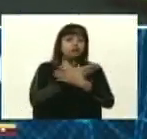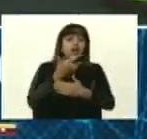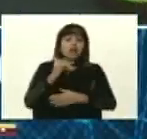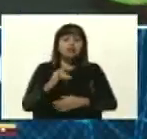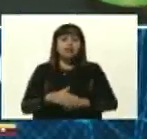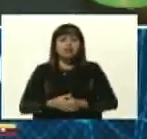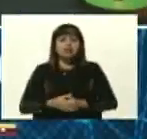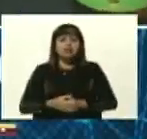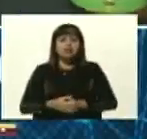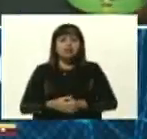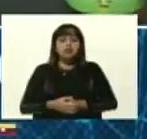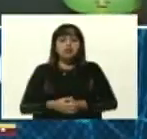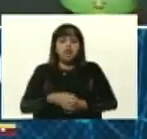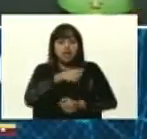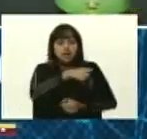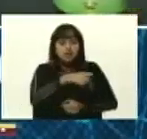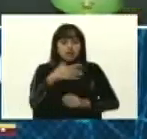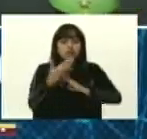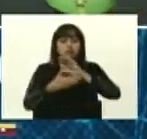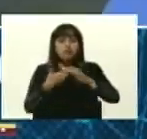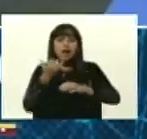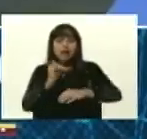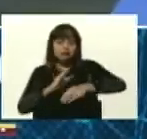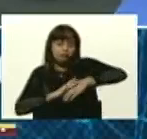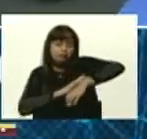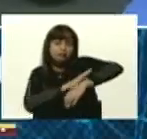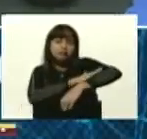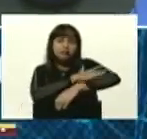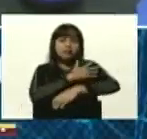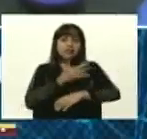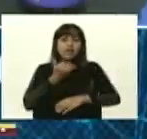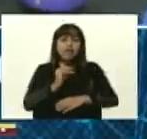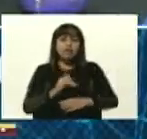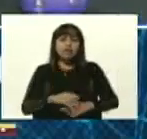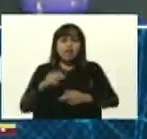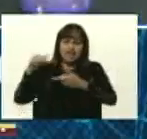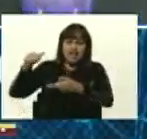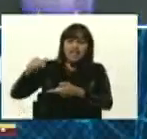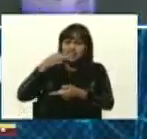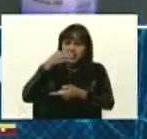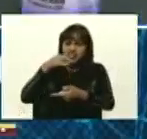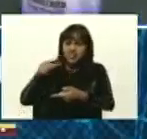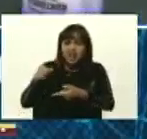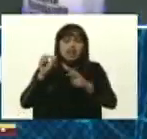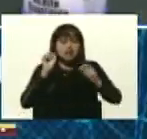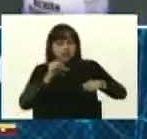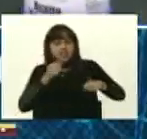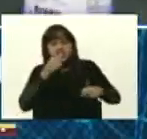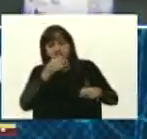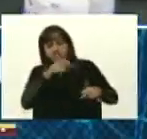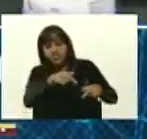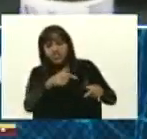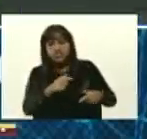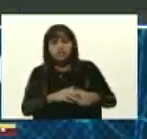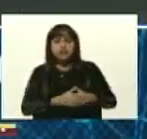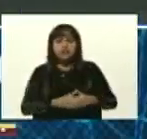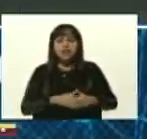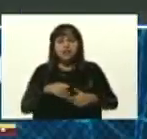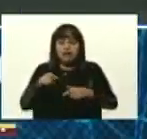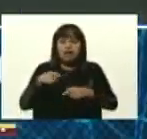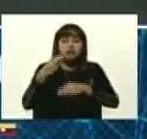síntomas que produce la palometa peluda, que básicamente... Este verde que está aquí. verde, sí. Correcto. Creación de libid.